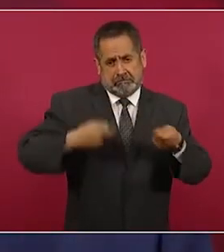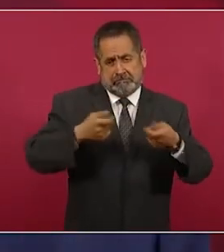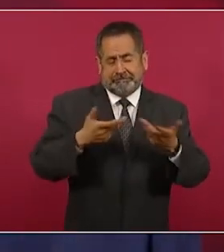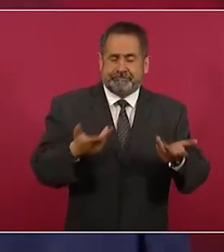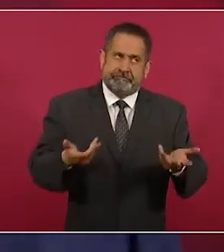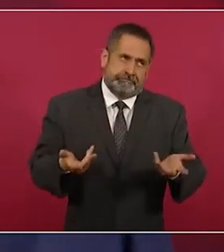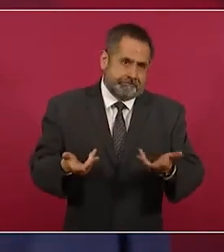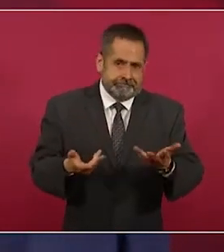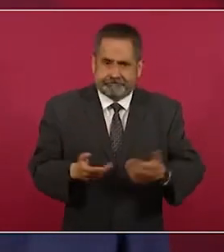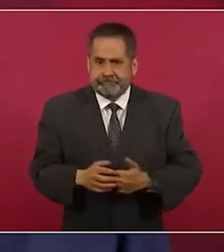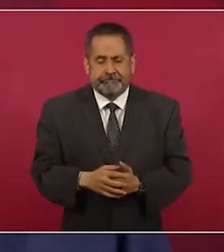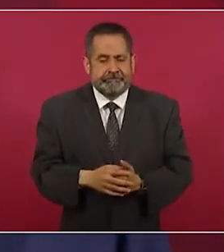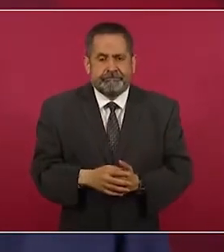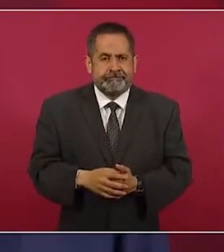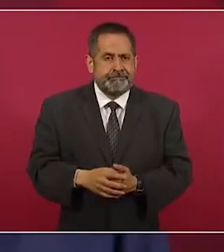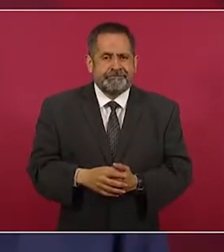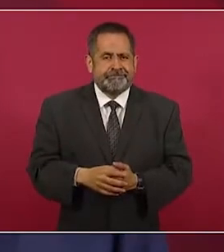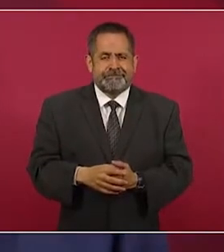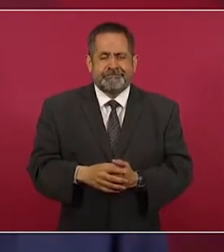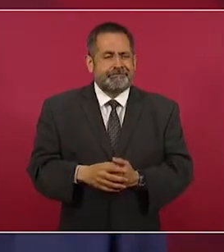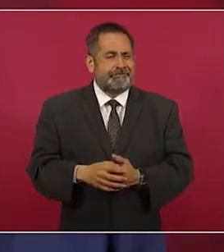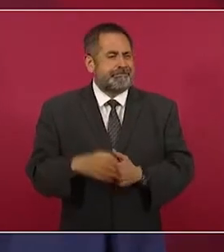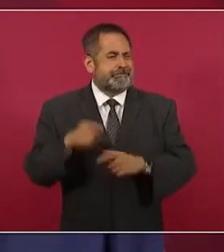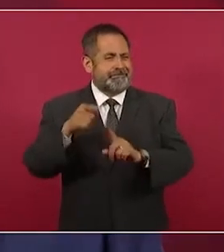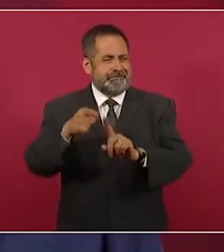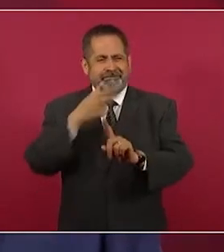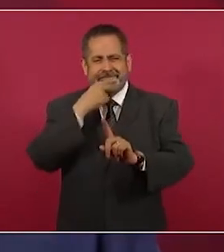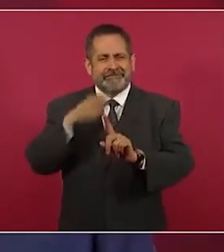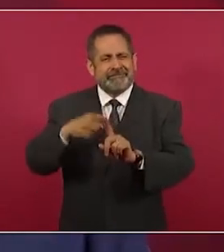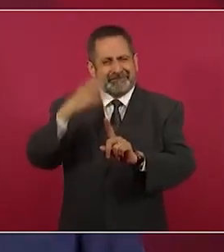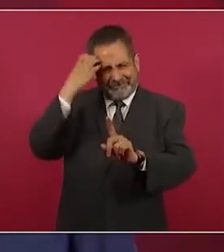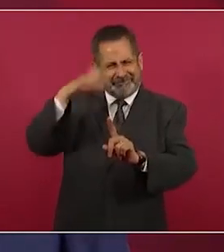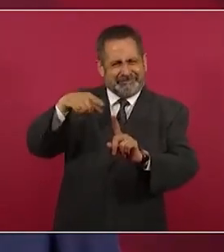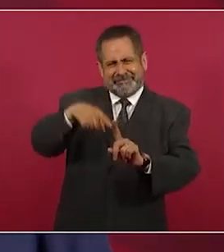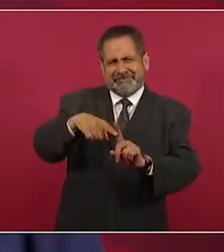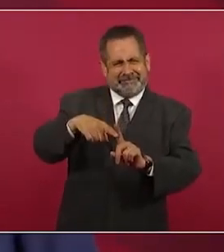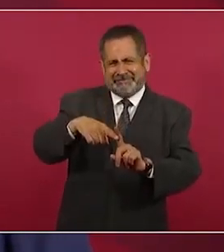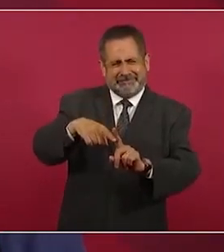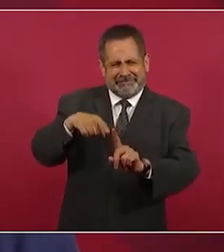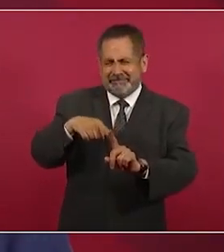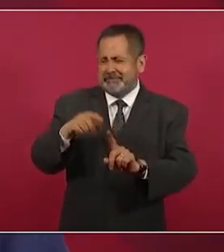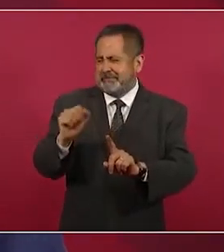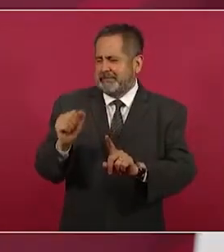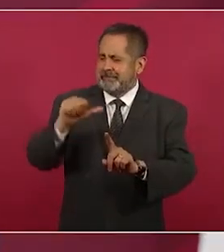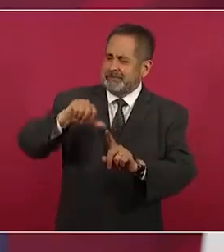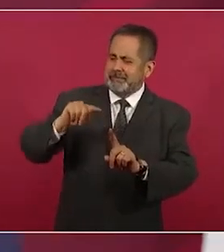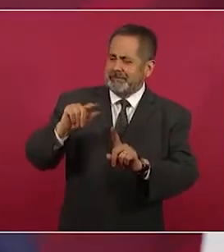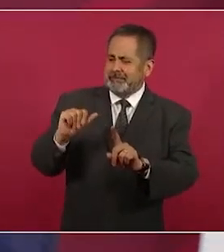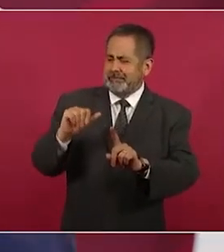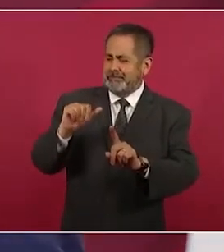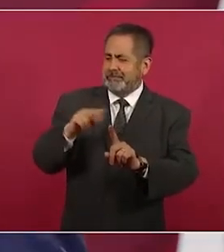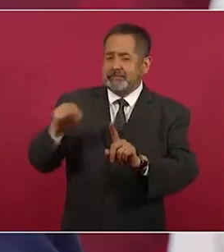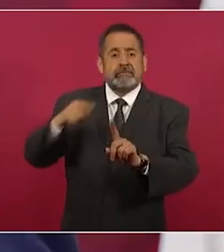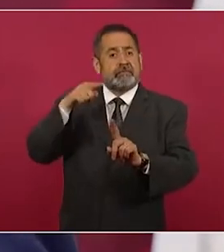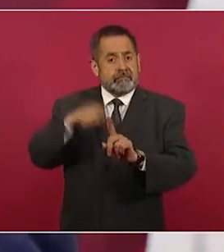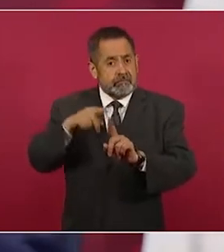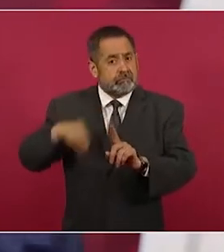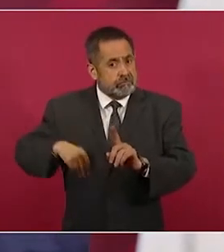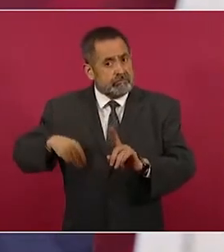este tirano había provocado